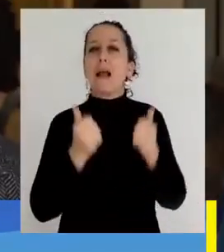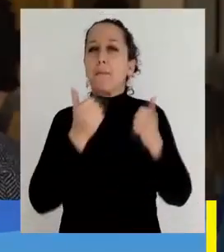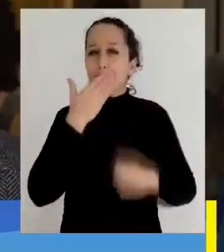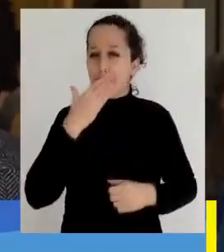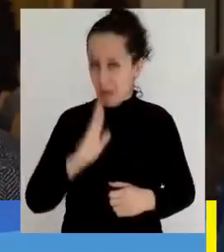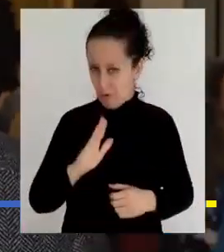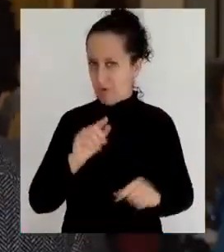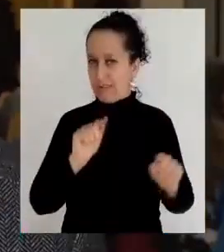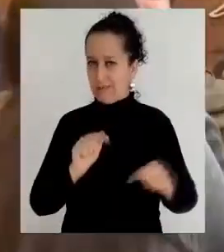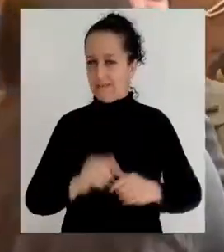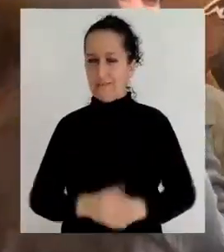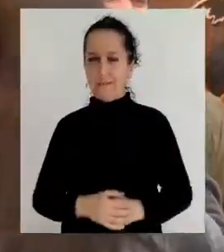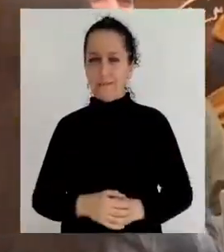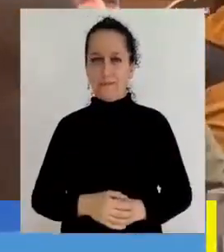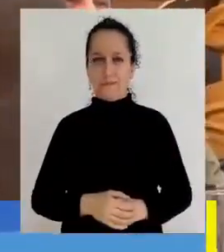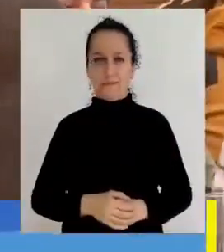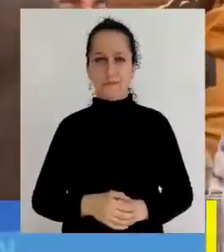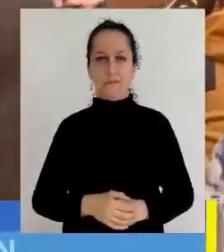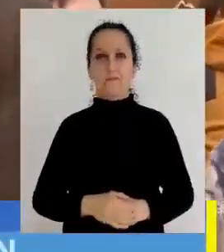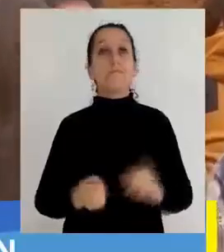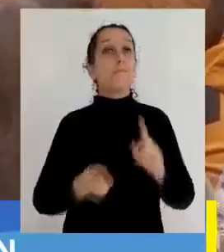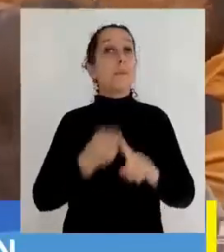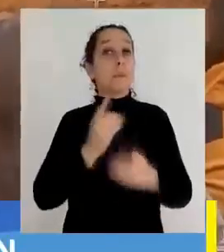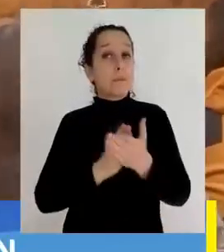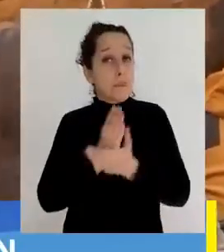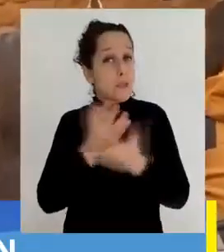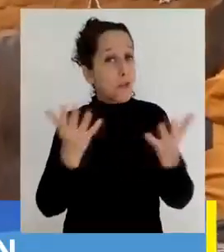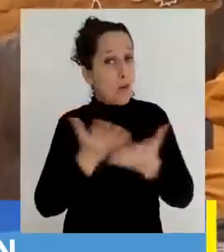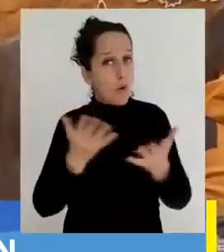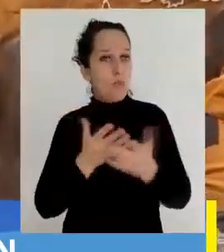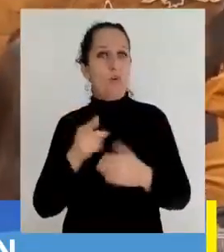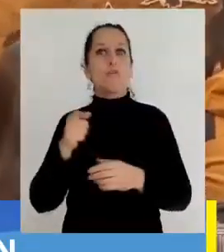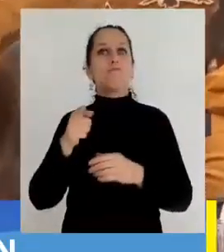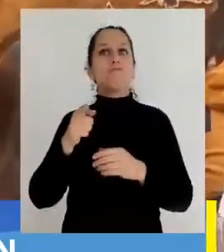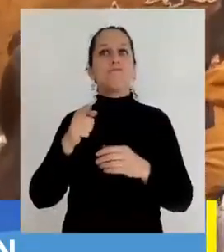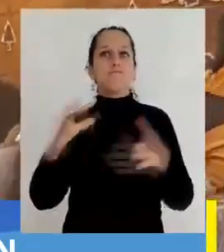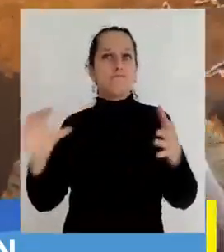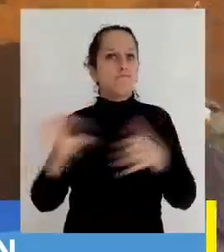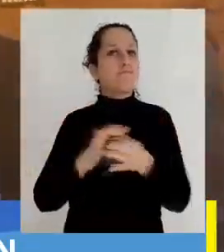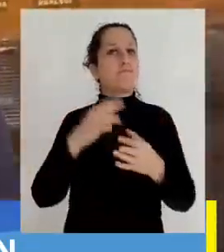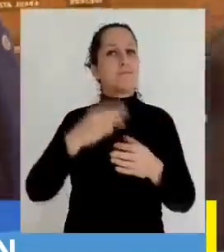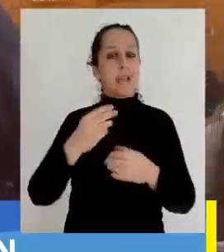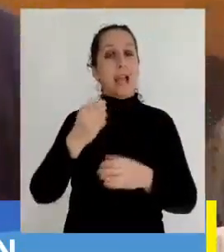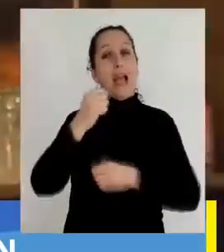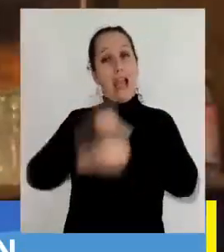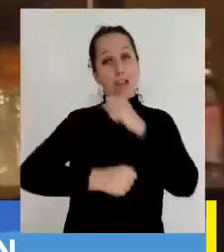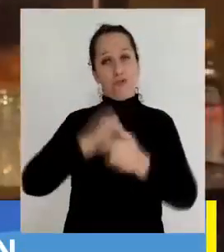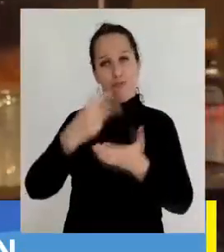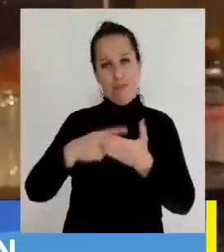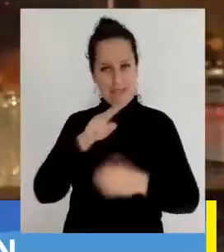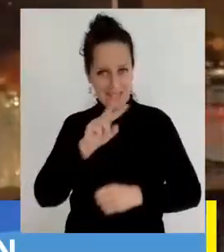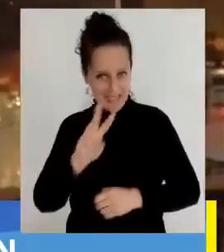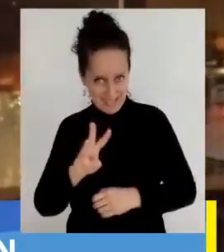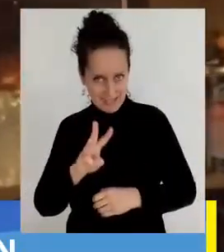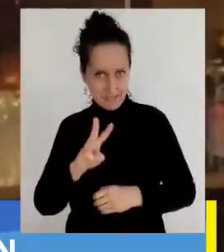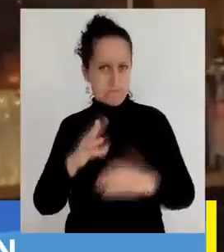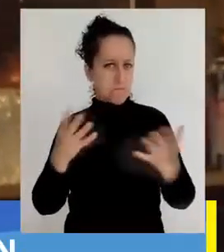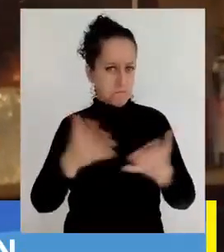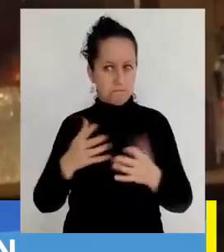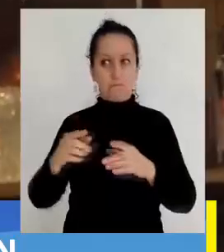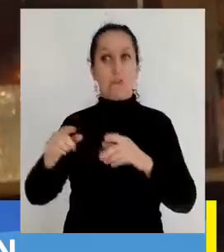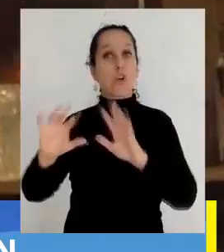sea mejor desarrollado sin duda que nos favorece. El primer acercamiento que tuvo el programa con la Municipalidad de Concepción fue durante el año 2023,